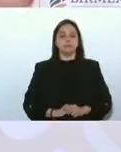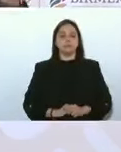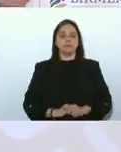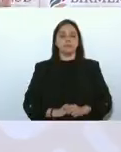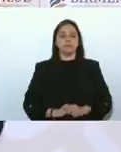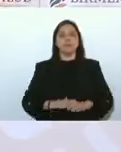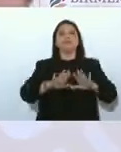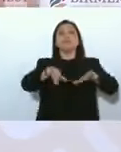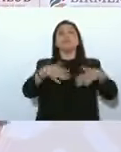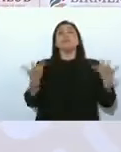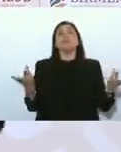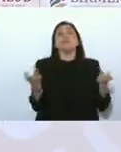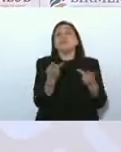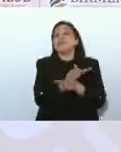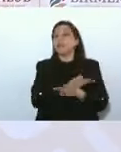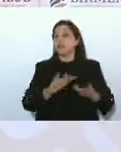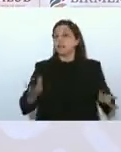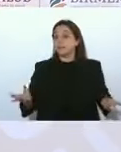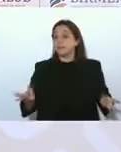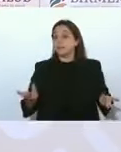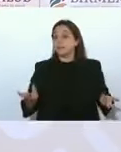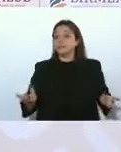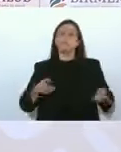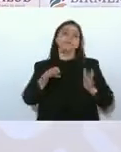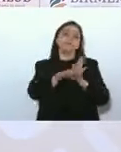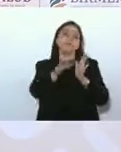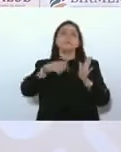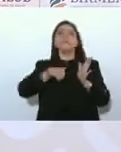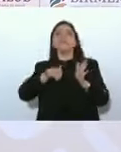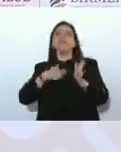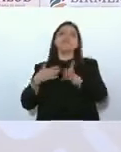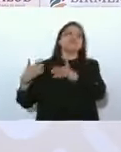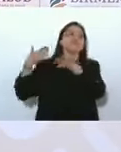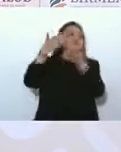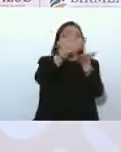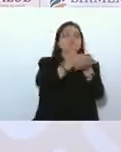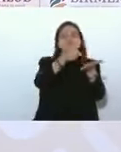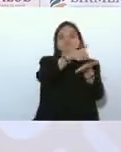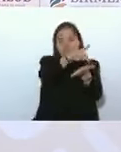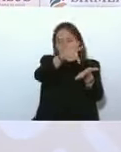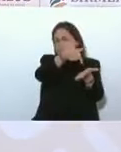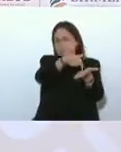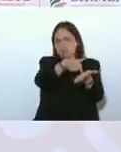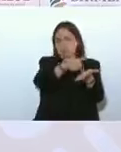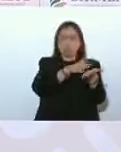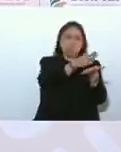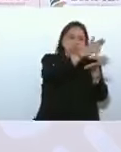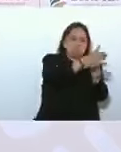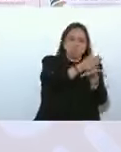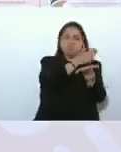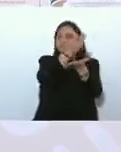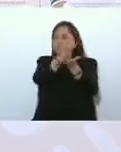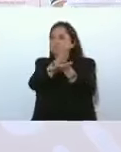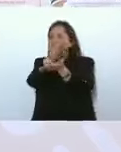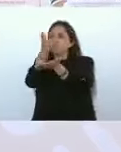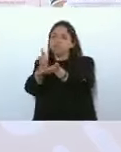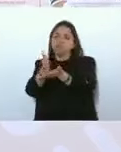una campaña iba yo a cualquier lado y la verdad, muy triste,